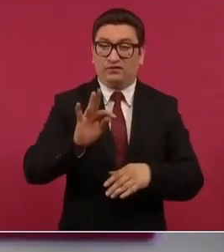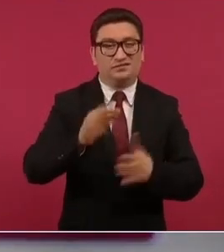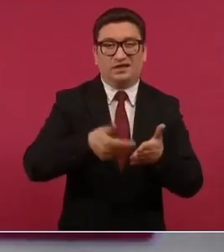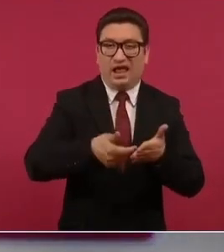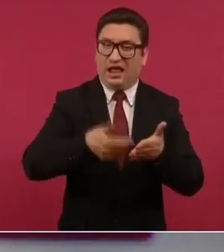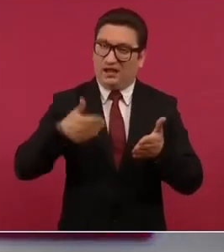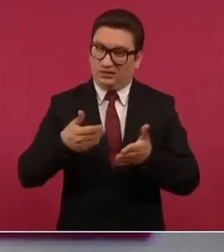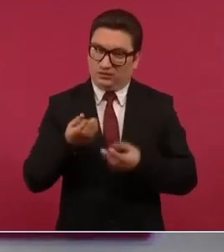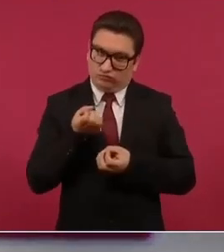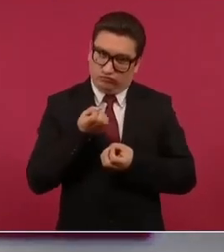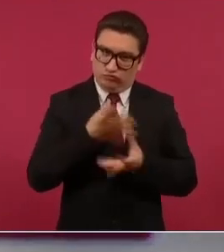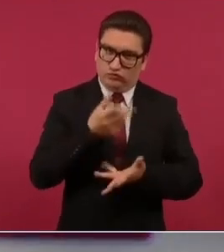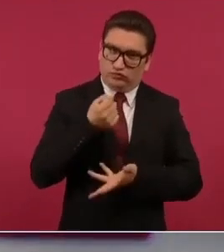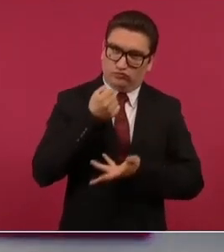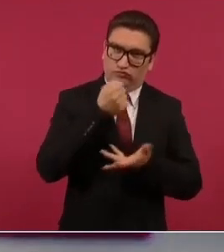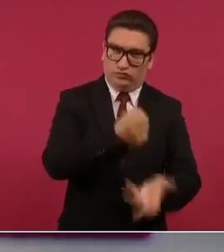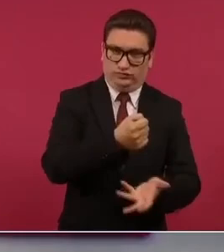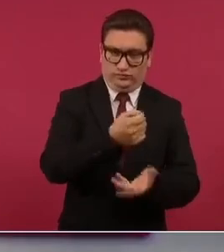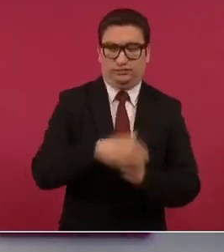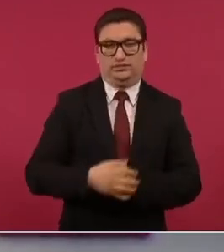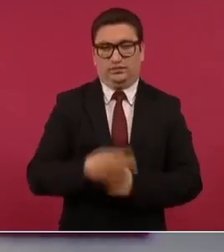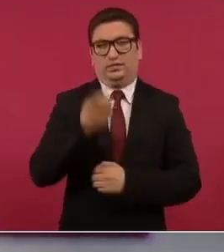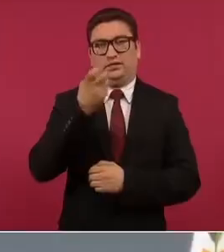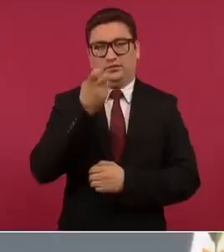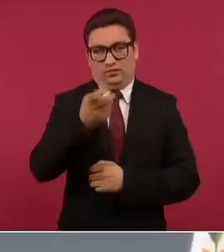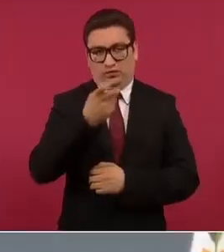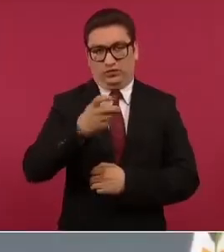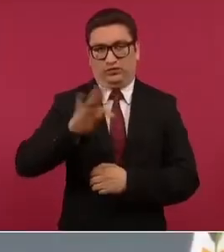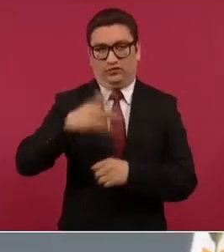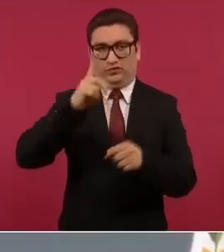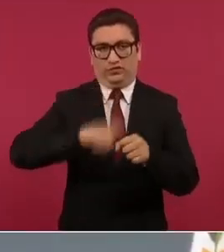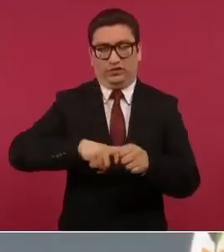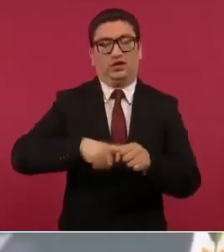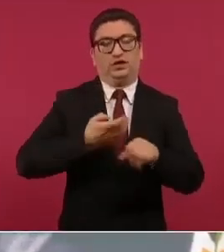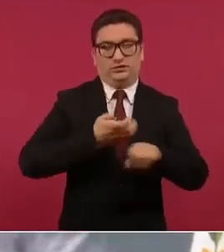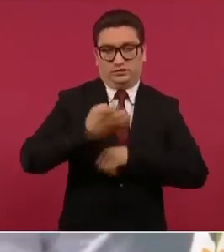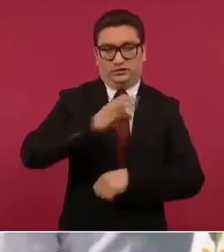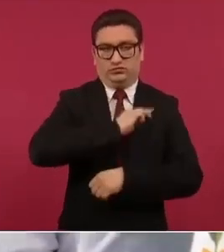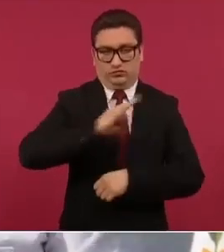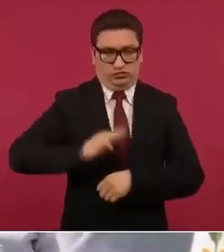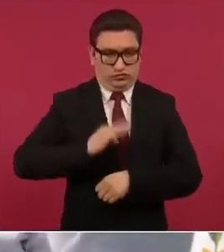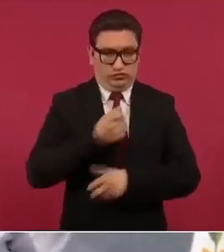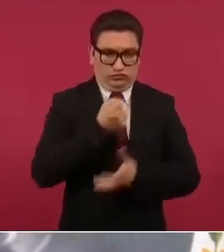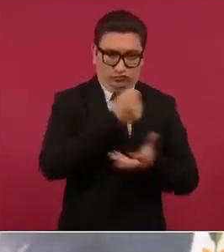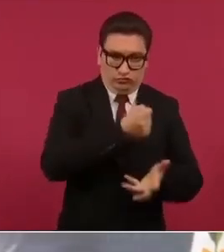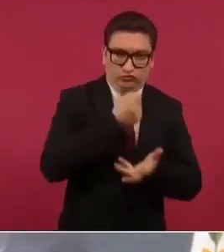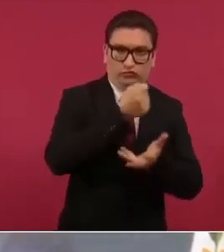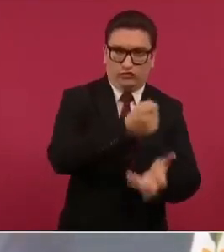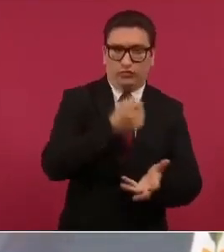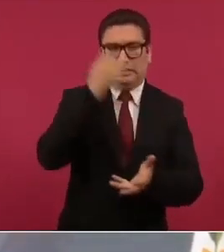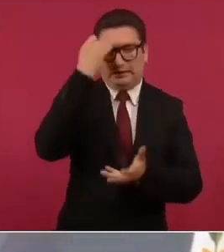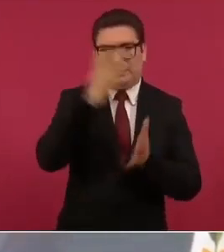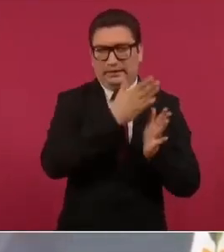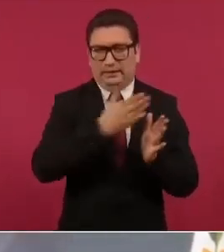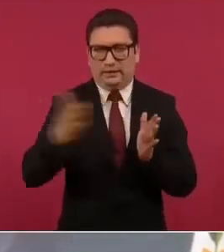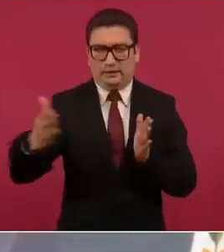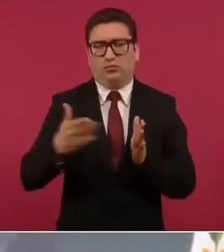y esas participaciones federales a estados y municipios han crecido en el tiempo